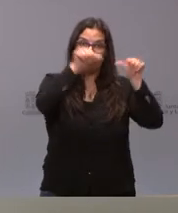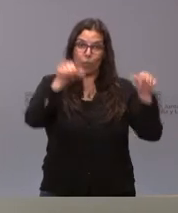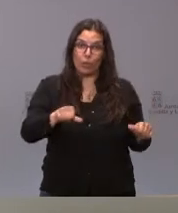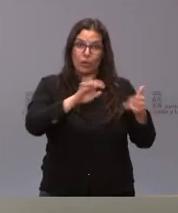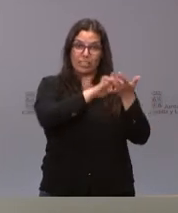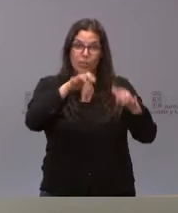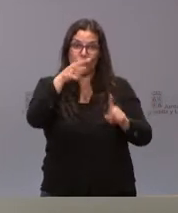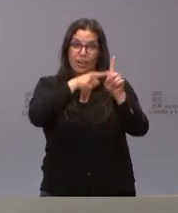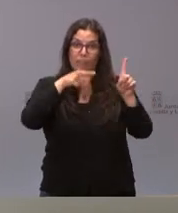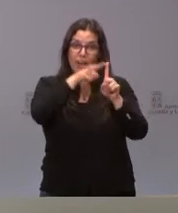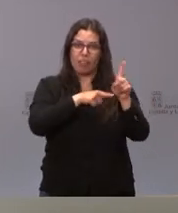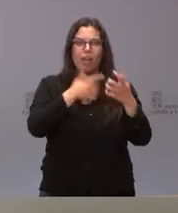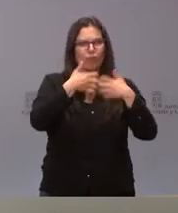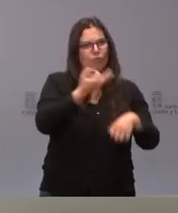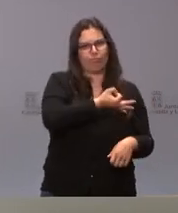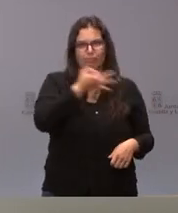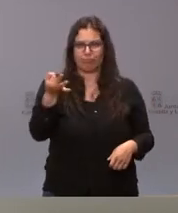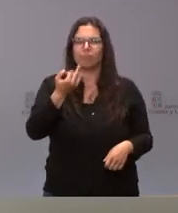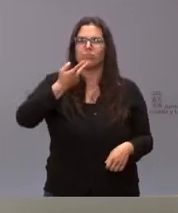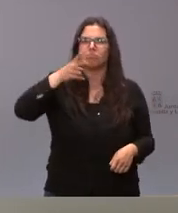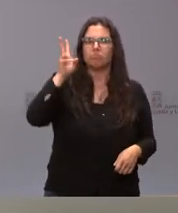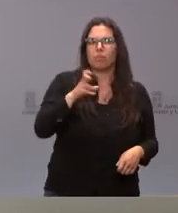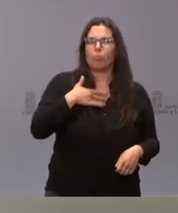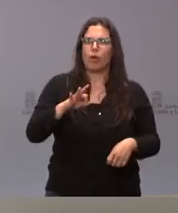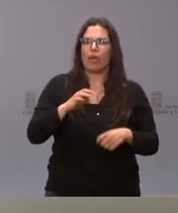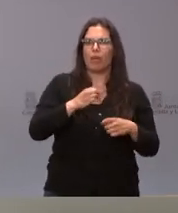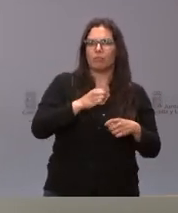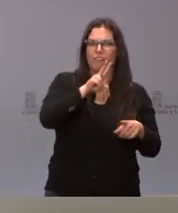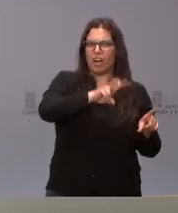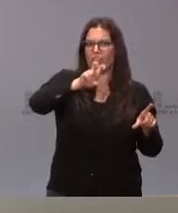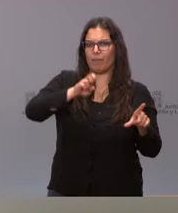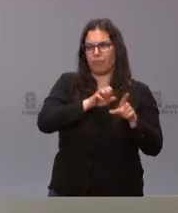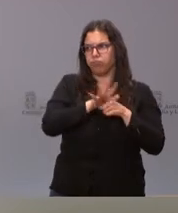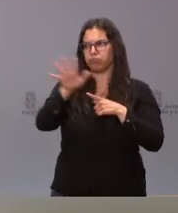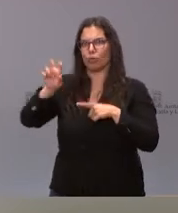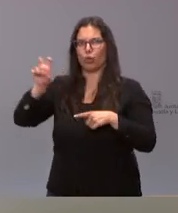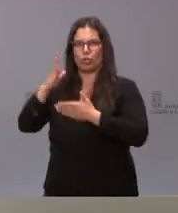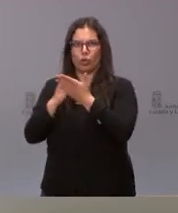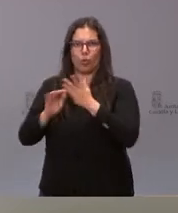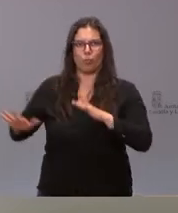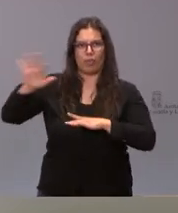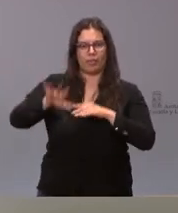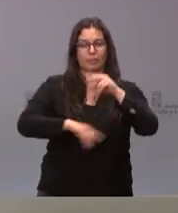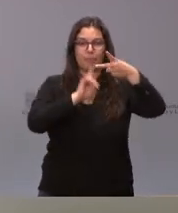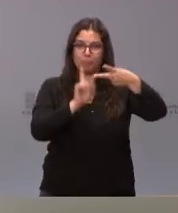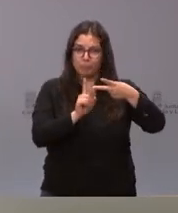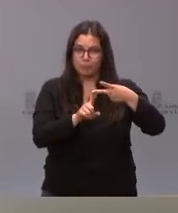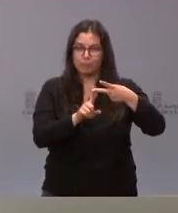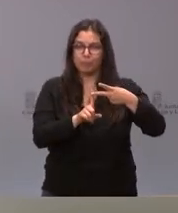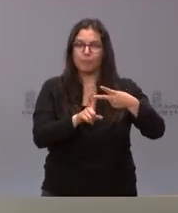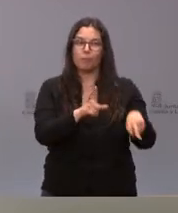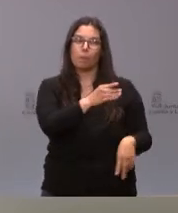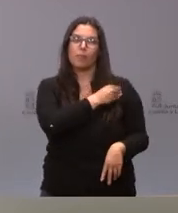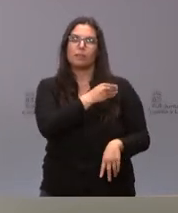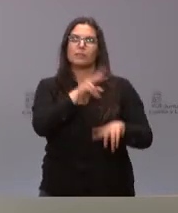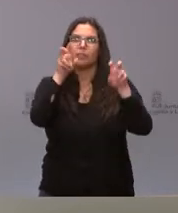y León y la referencia es un modelo que funciona y es un modelo que podía ser extendido y exportado a otras comunidades autónomas y en segundo lugar me preguntaba usted